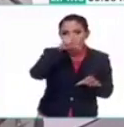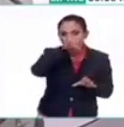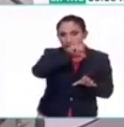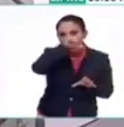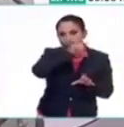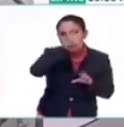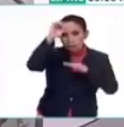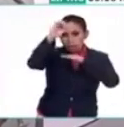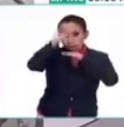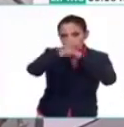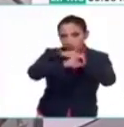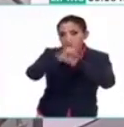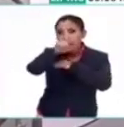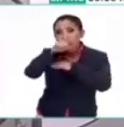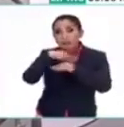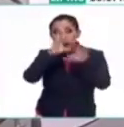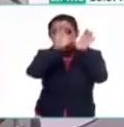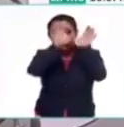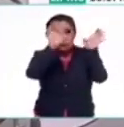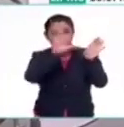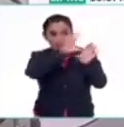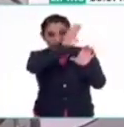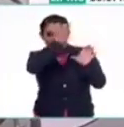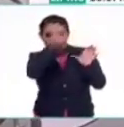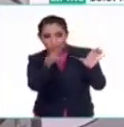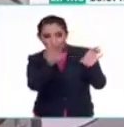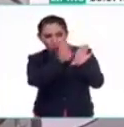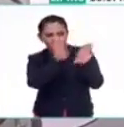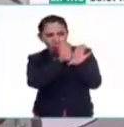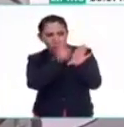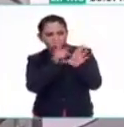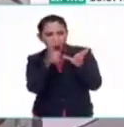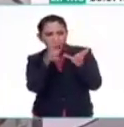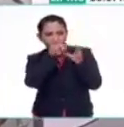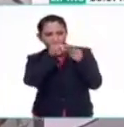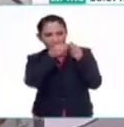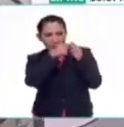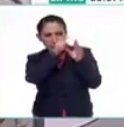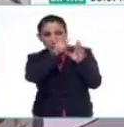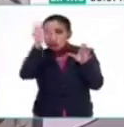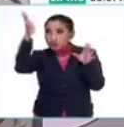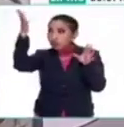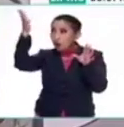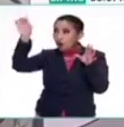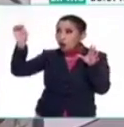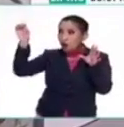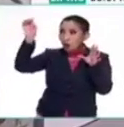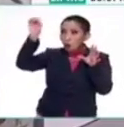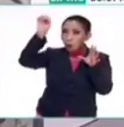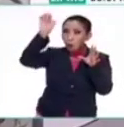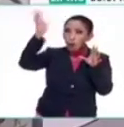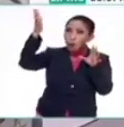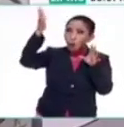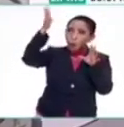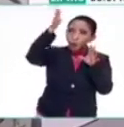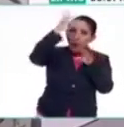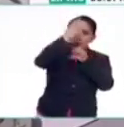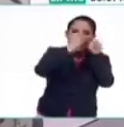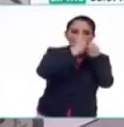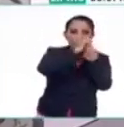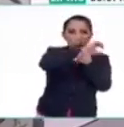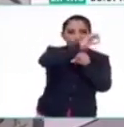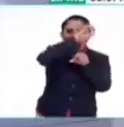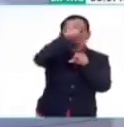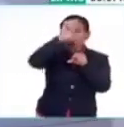al ocaso, y entonces es un cerro que está como una cabecera y el sol se va moviendo durante todo el año sobre el